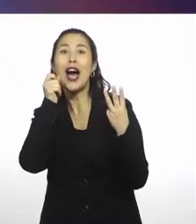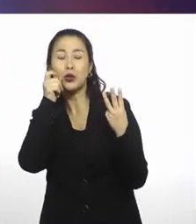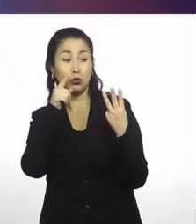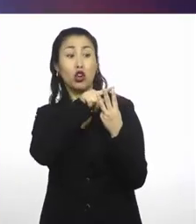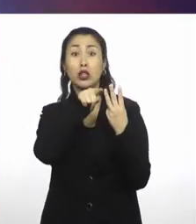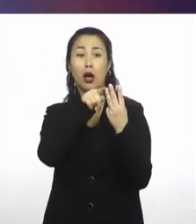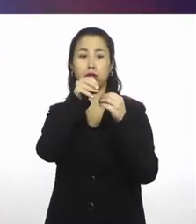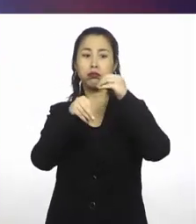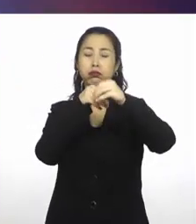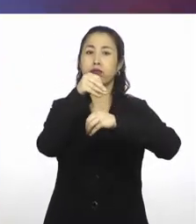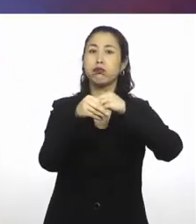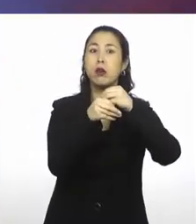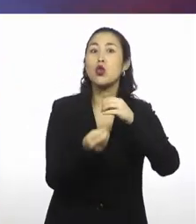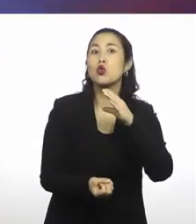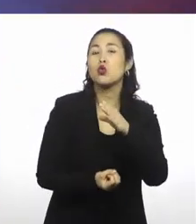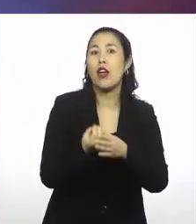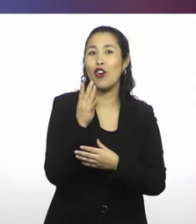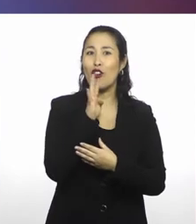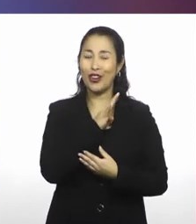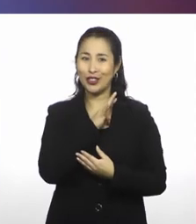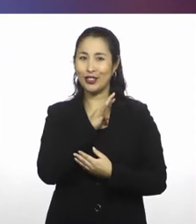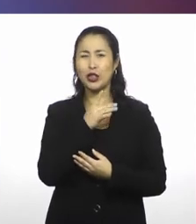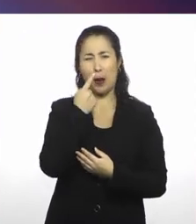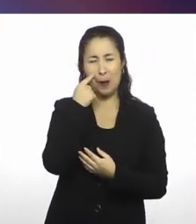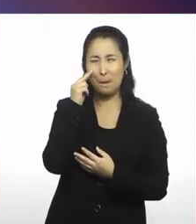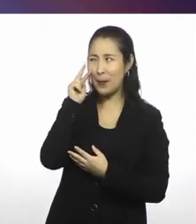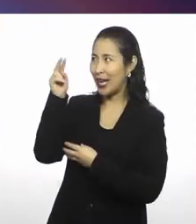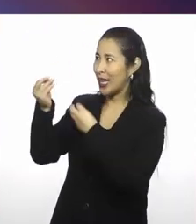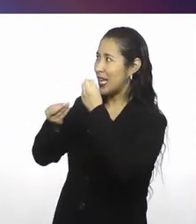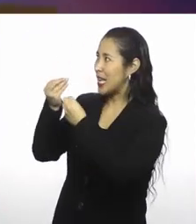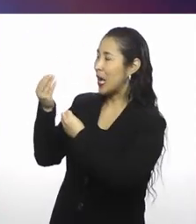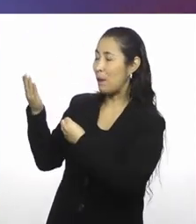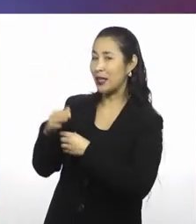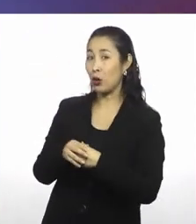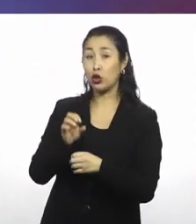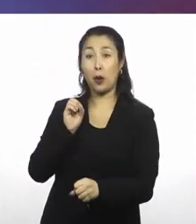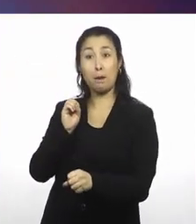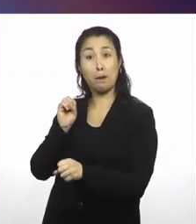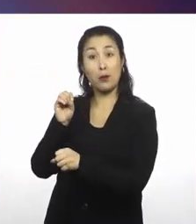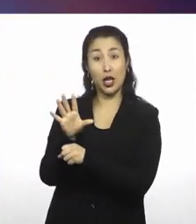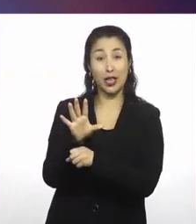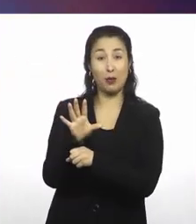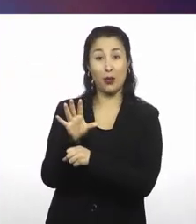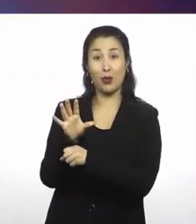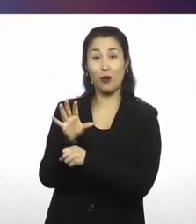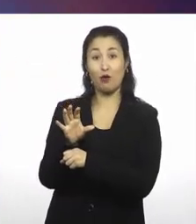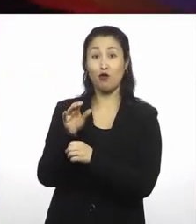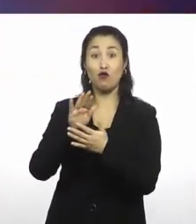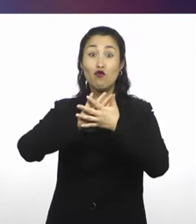y formar nuevos colores. Entonces, quiero que observen qué es que ocurre cuando nos proyectamos en este fondo.